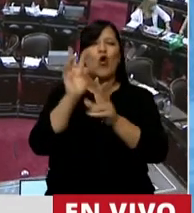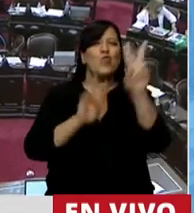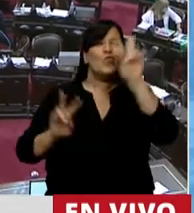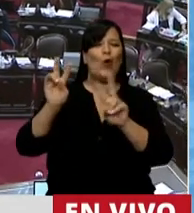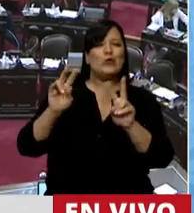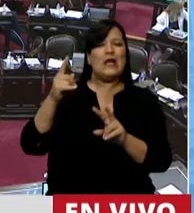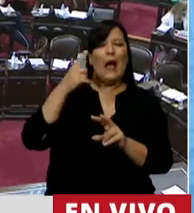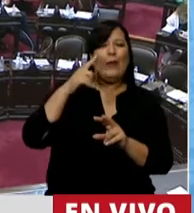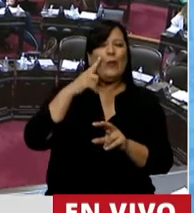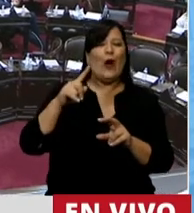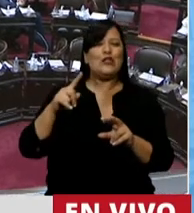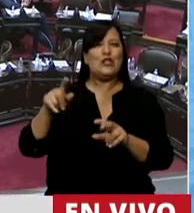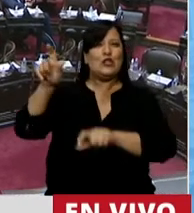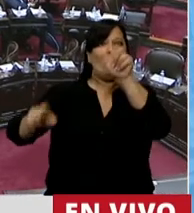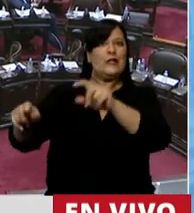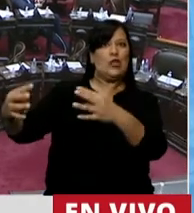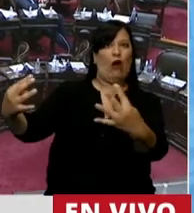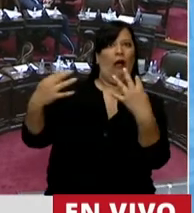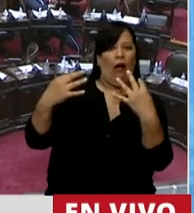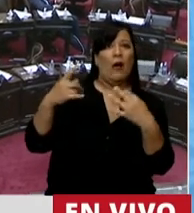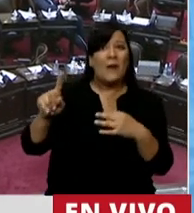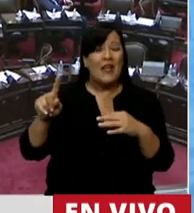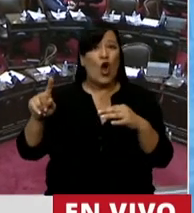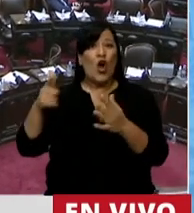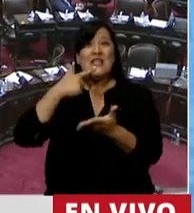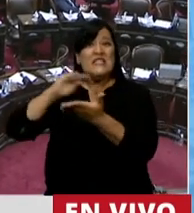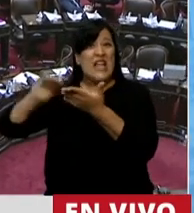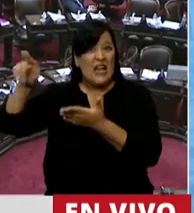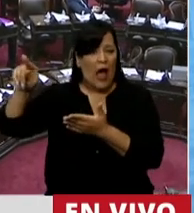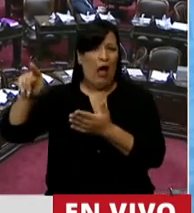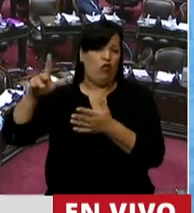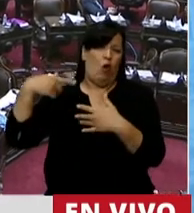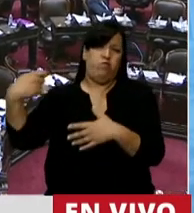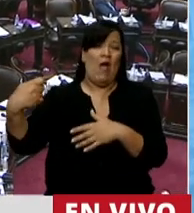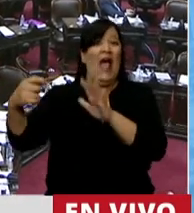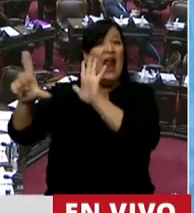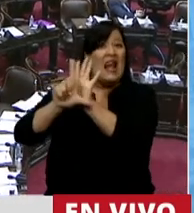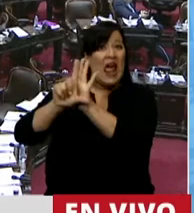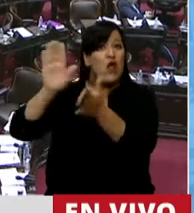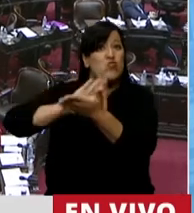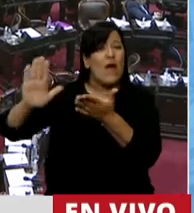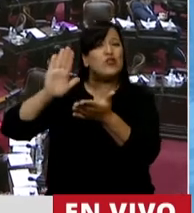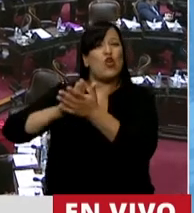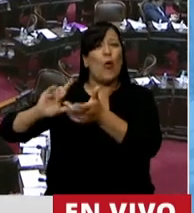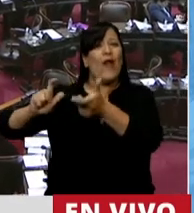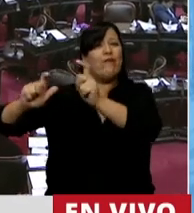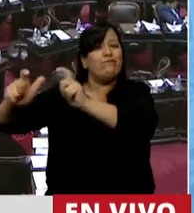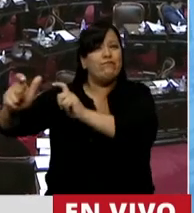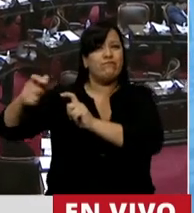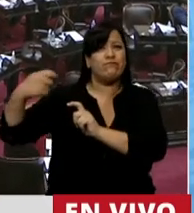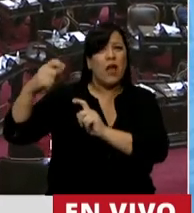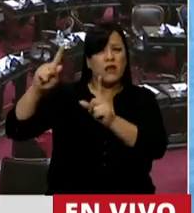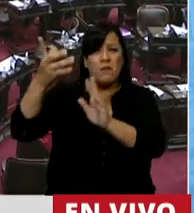mientras en el Senado se consumó el despojo a los jubilados con la nueva ley de movilidad y la